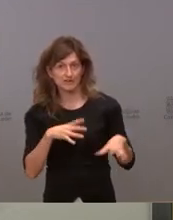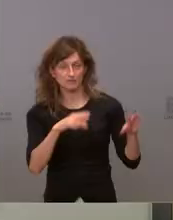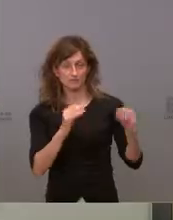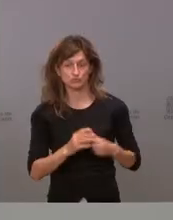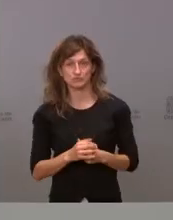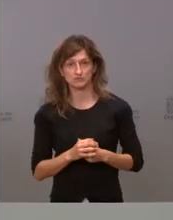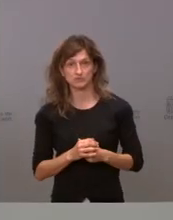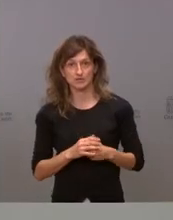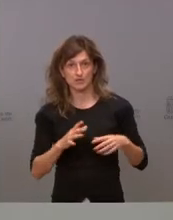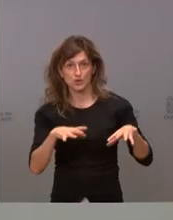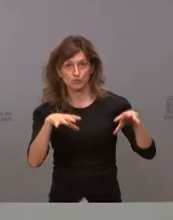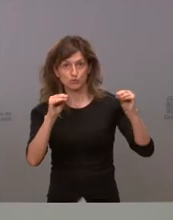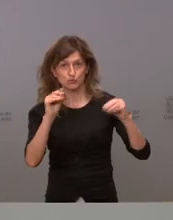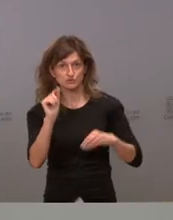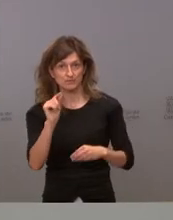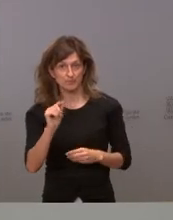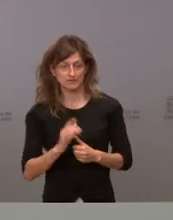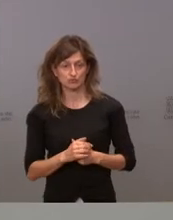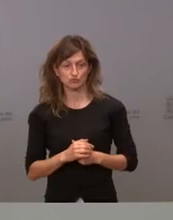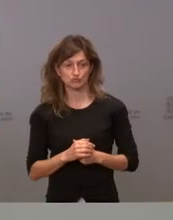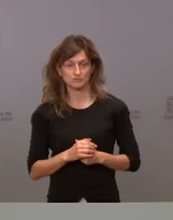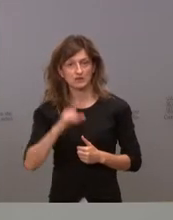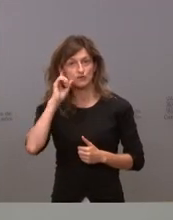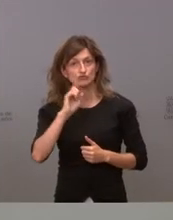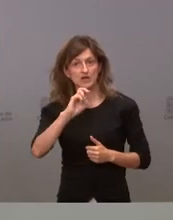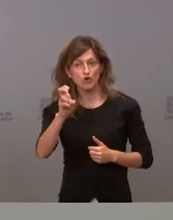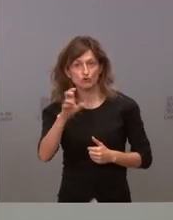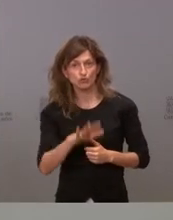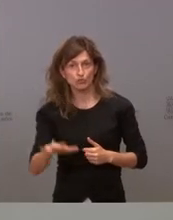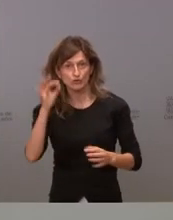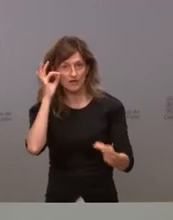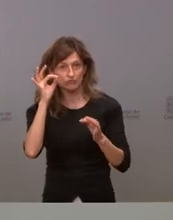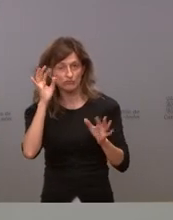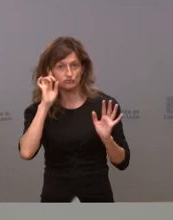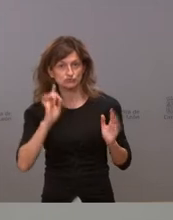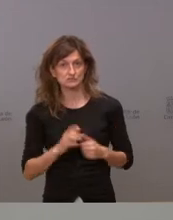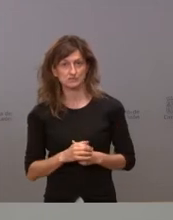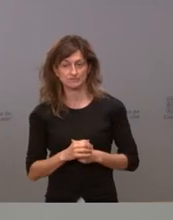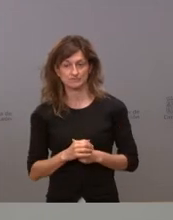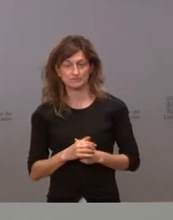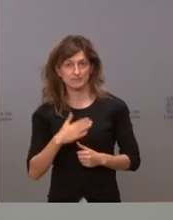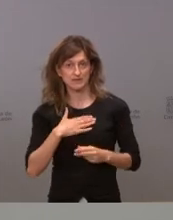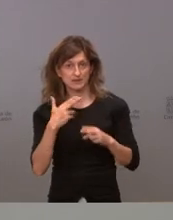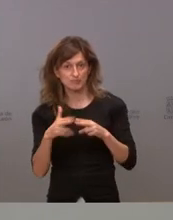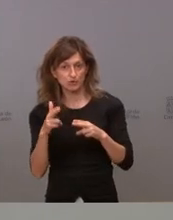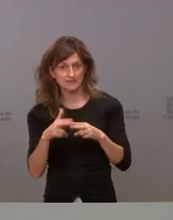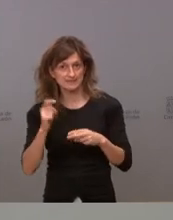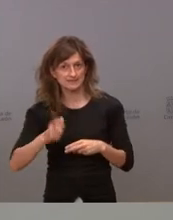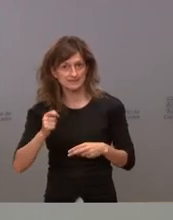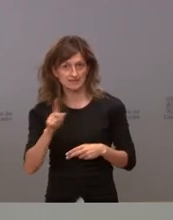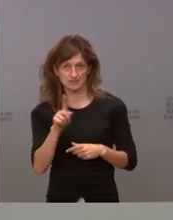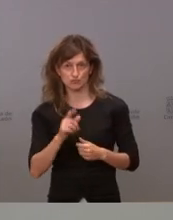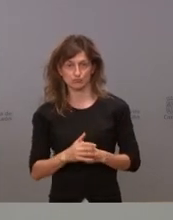momento no descartamos que se haga en otro sitio concreto pero no va a ser nuestra política habitual